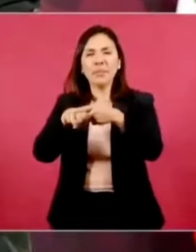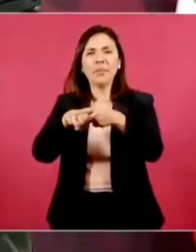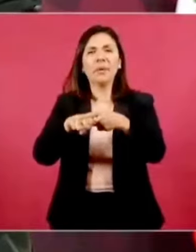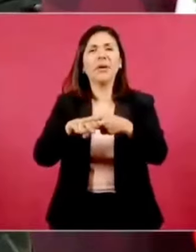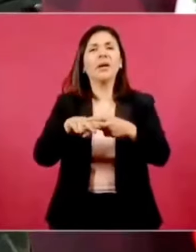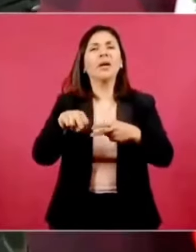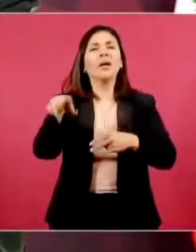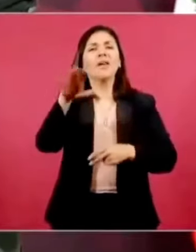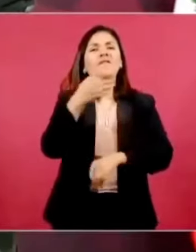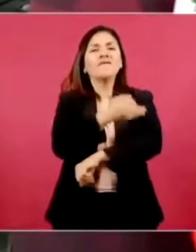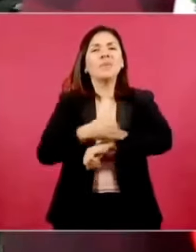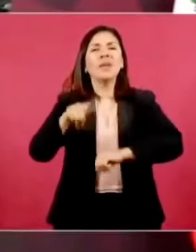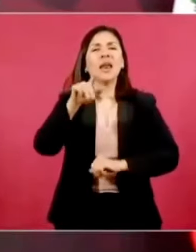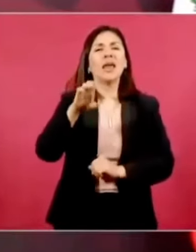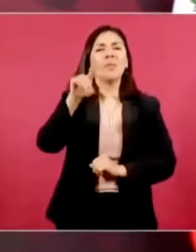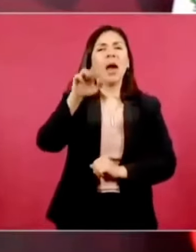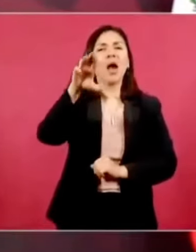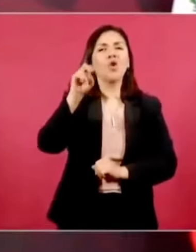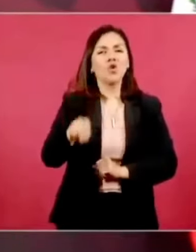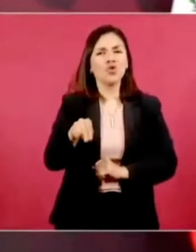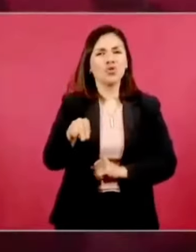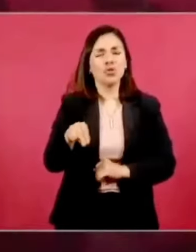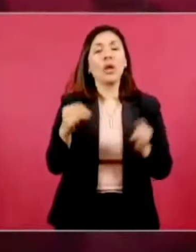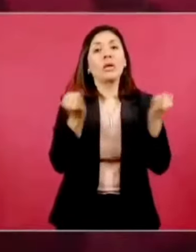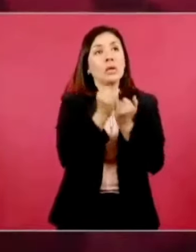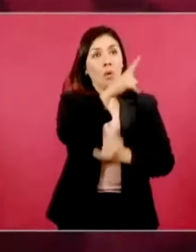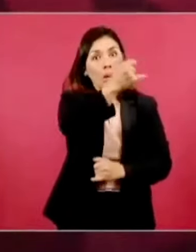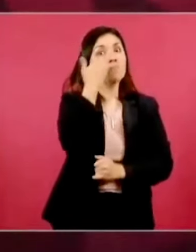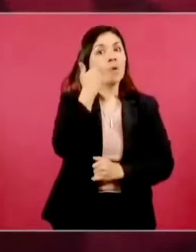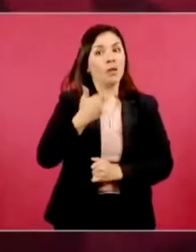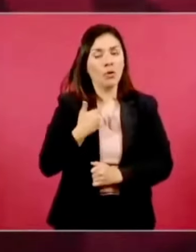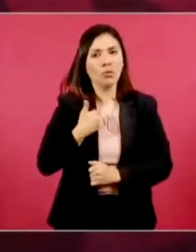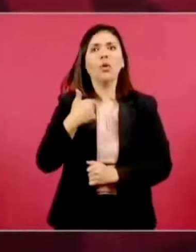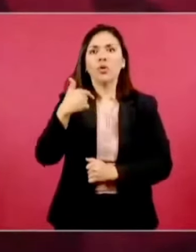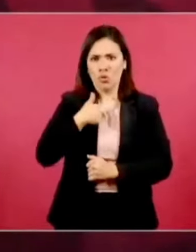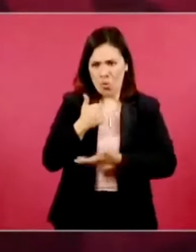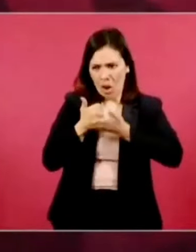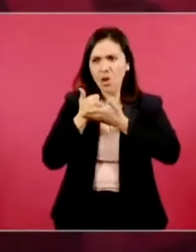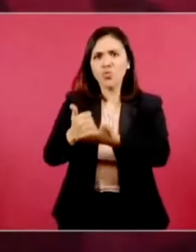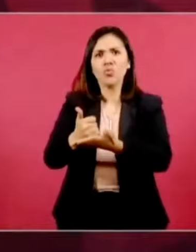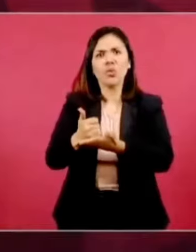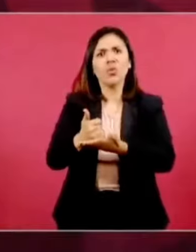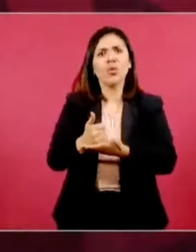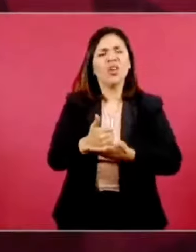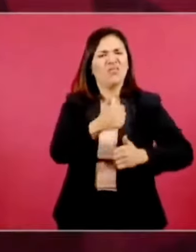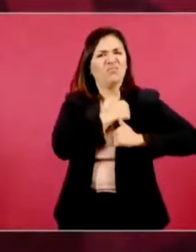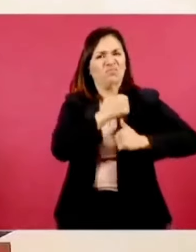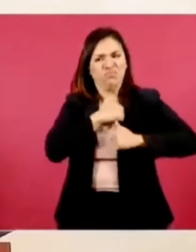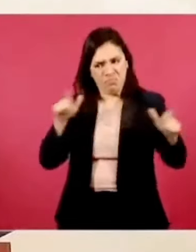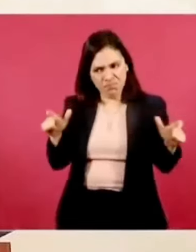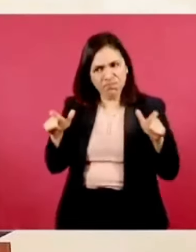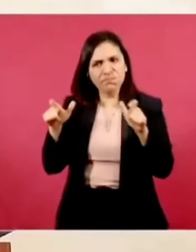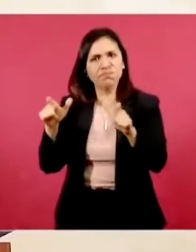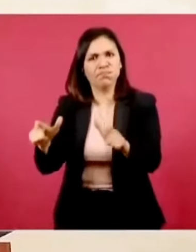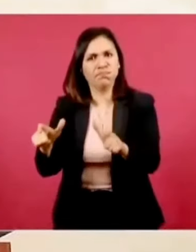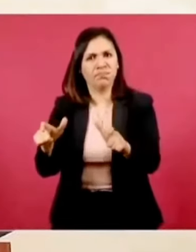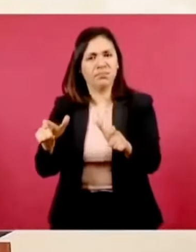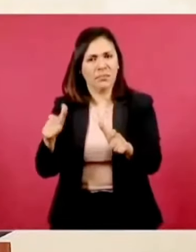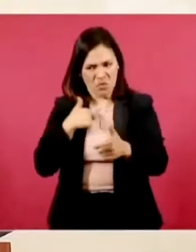mandaba un comando especial.